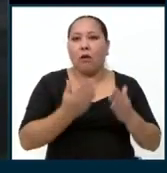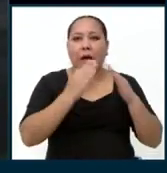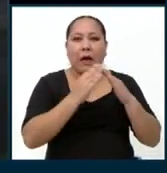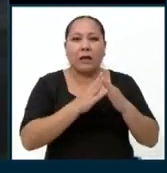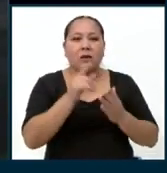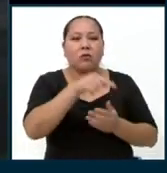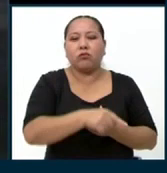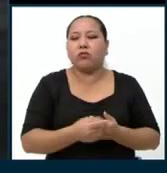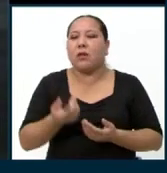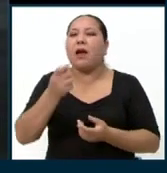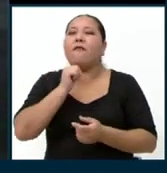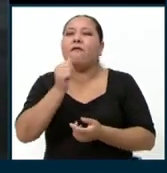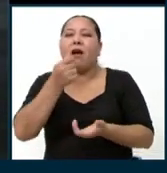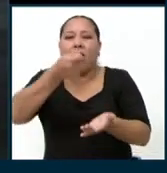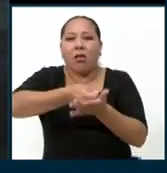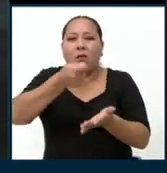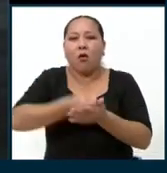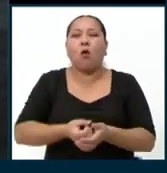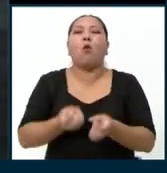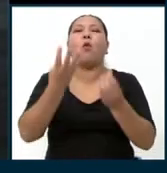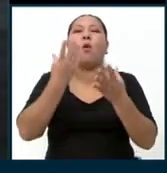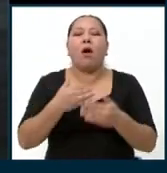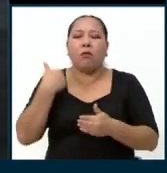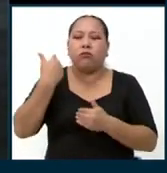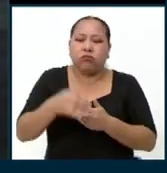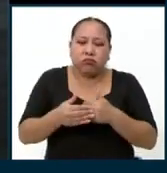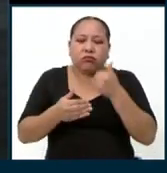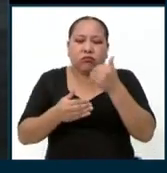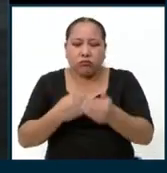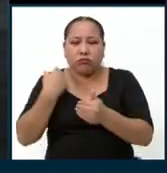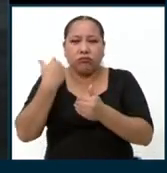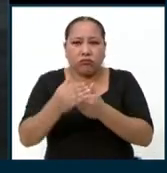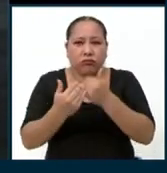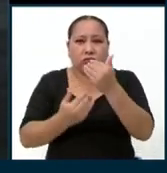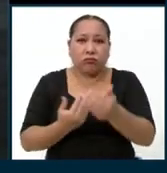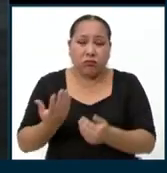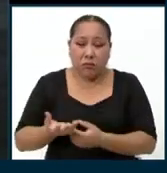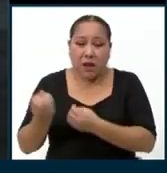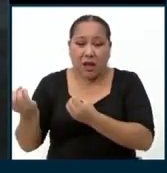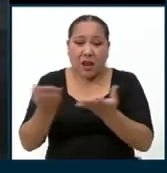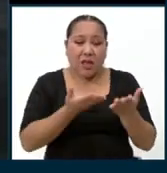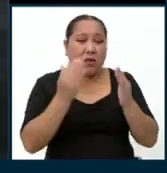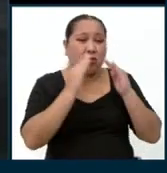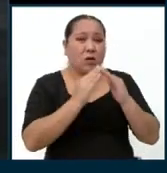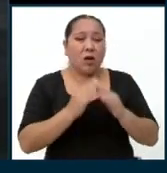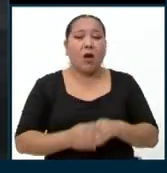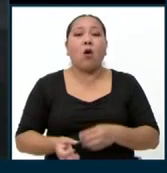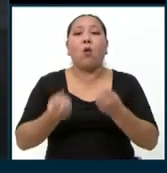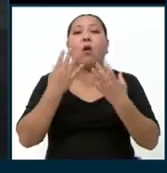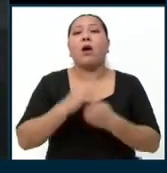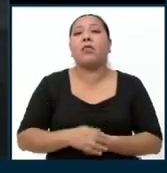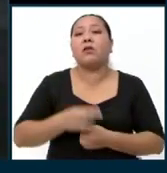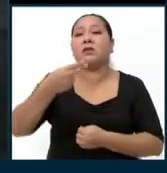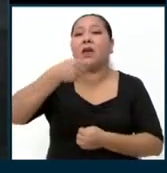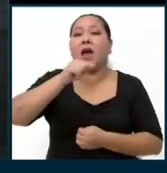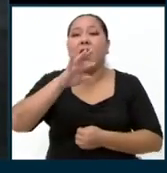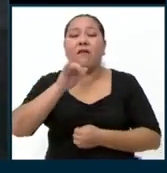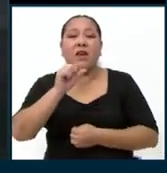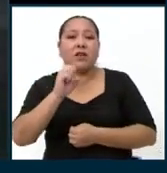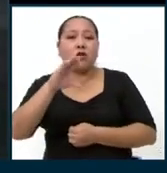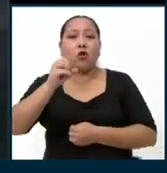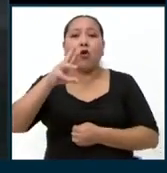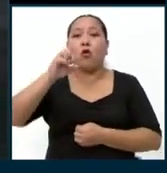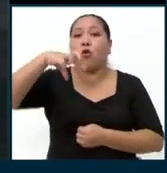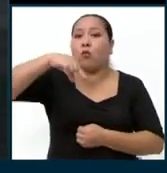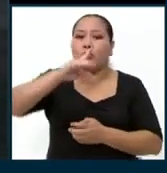su bien? ¿Cuántos lanzamientos para que vuelvan el bien a su propiedad? ¿Cuántos habeas corpus sin ser admitidos?